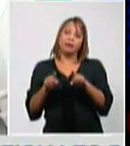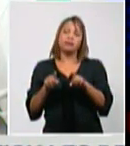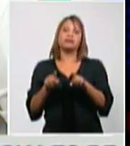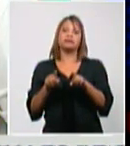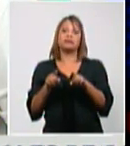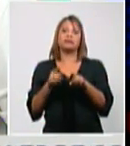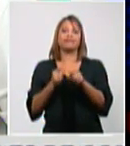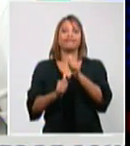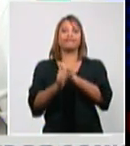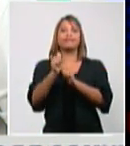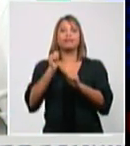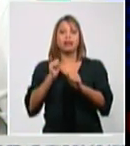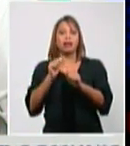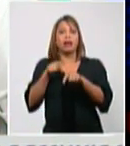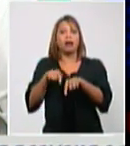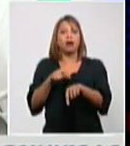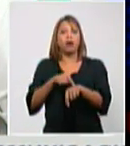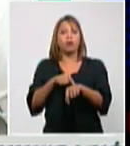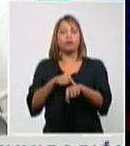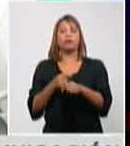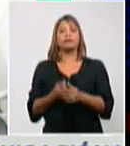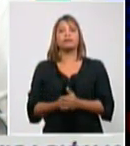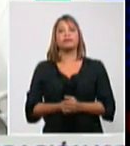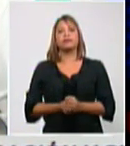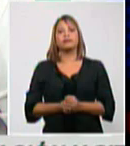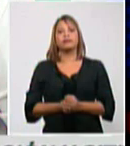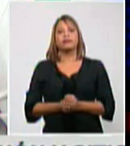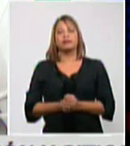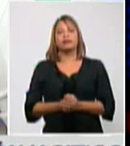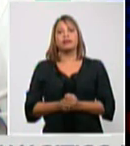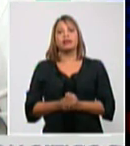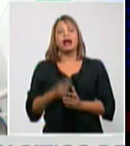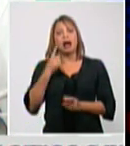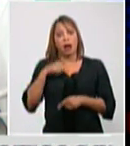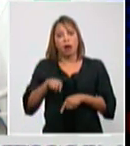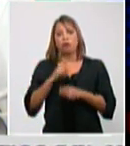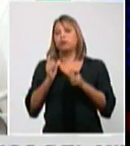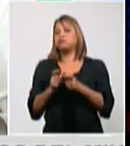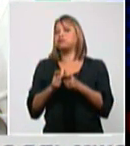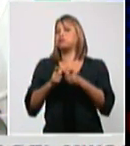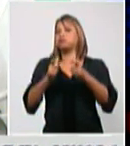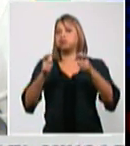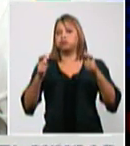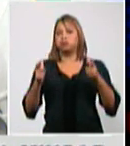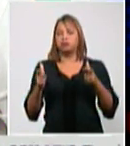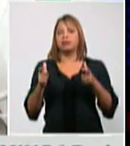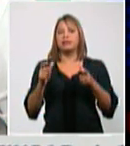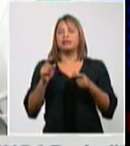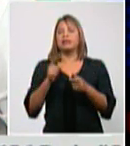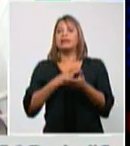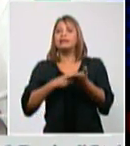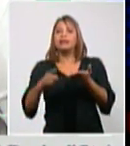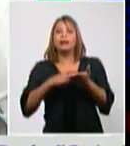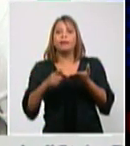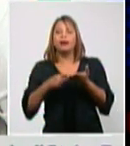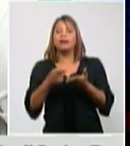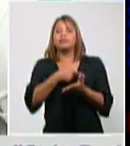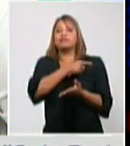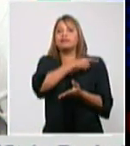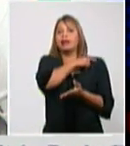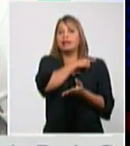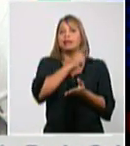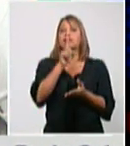que en el último en este incremento que hemos tenido en las últimas semanas ya se han diagnosticado 12